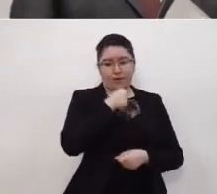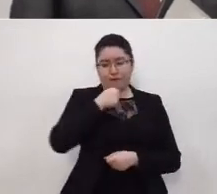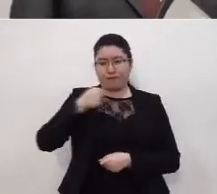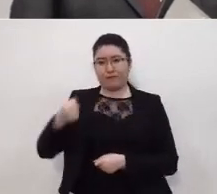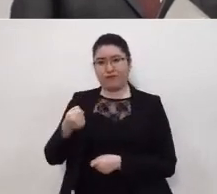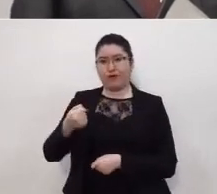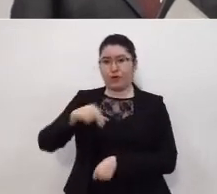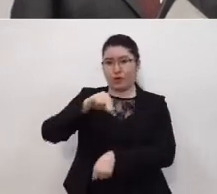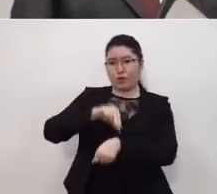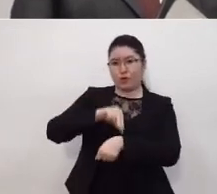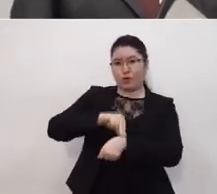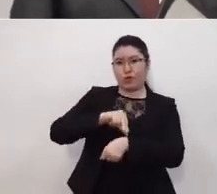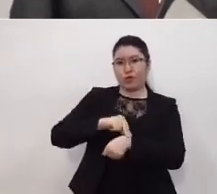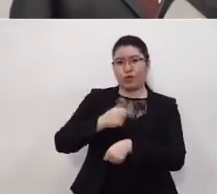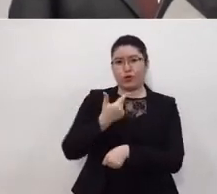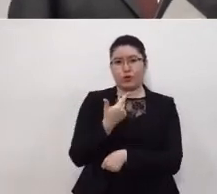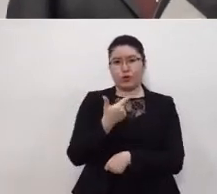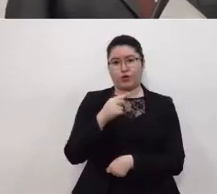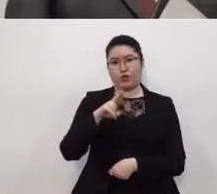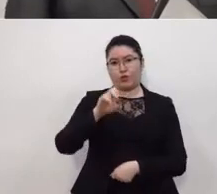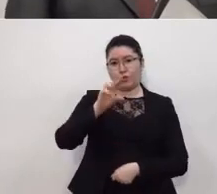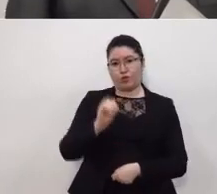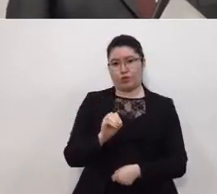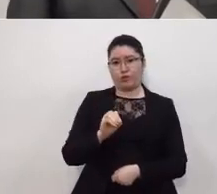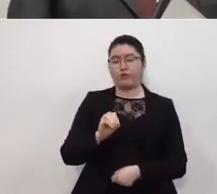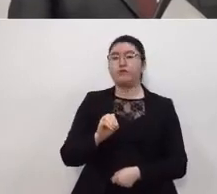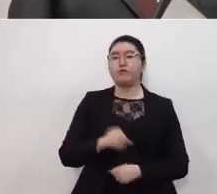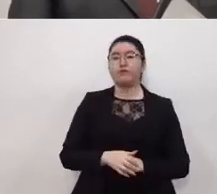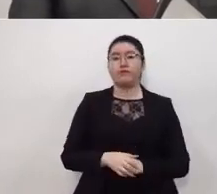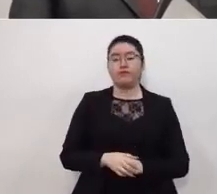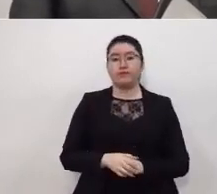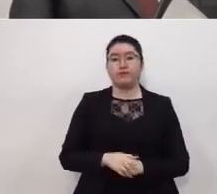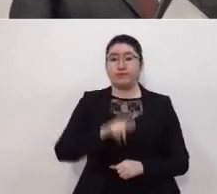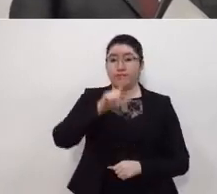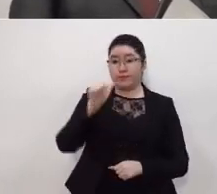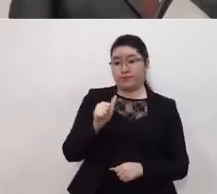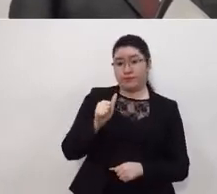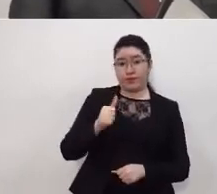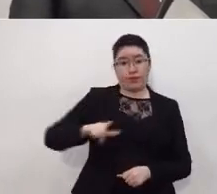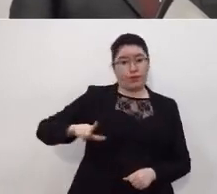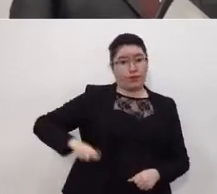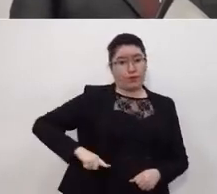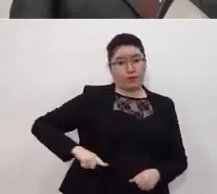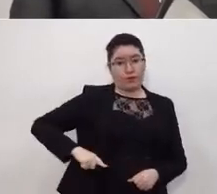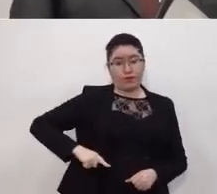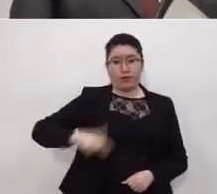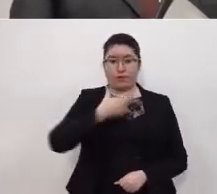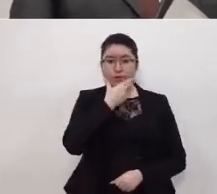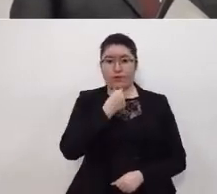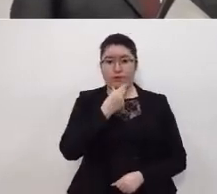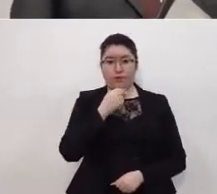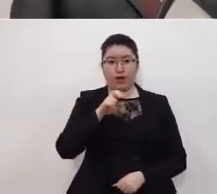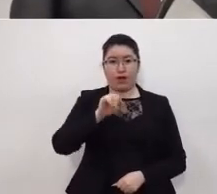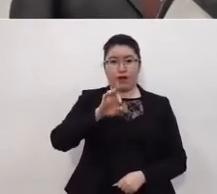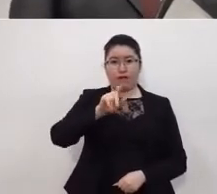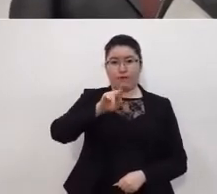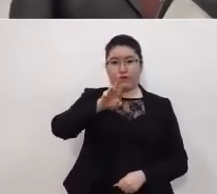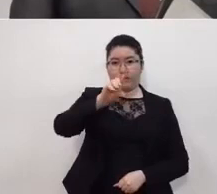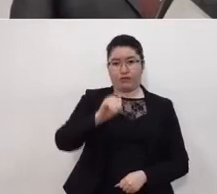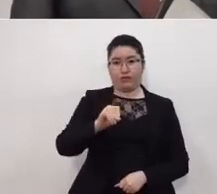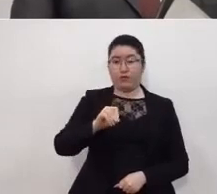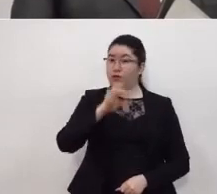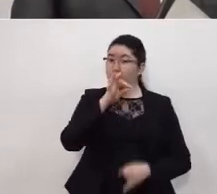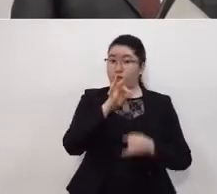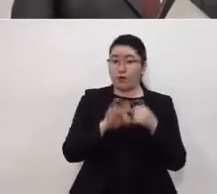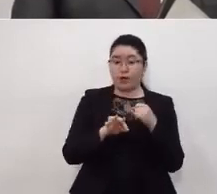al doctor Hugo López-Gatell, después al gobernador Alfredo del Mazo y finalmente hablaríamos sobre